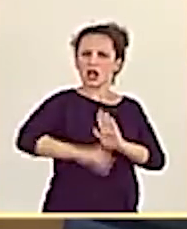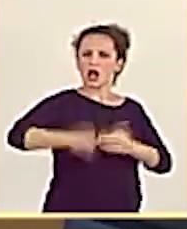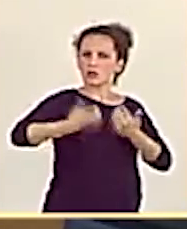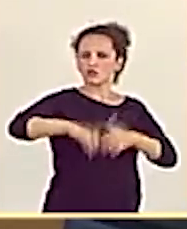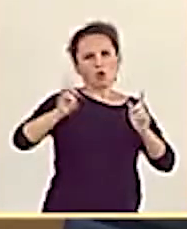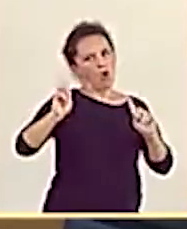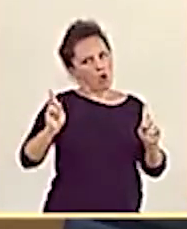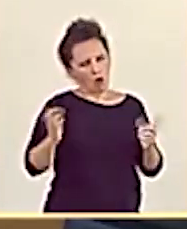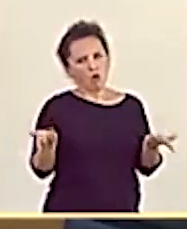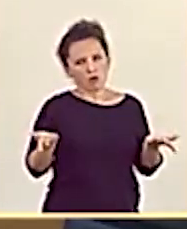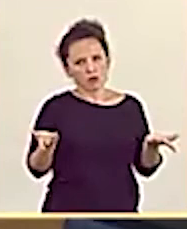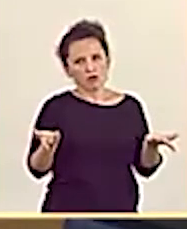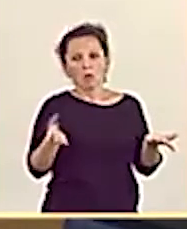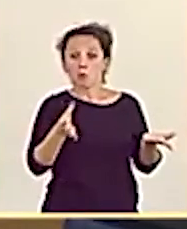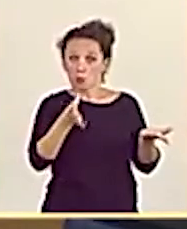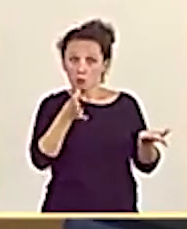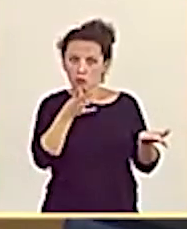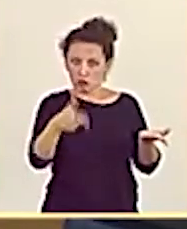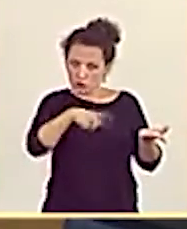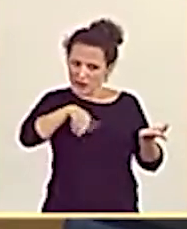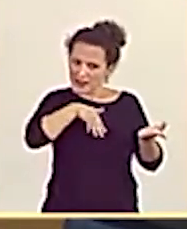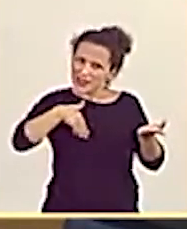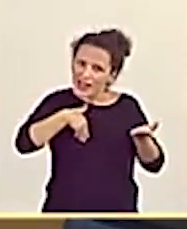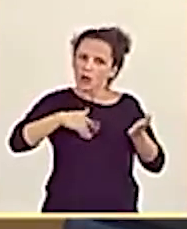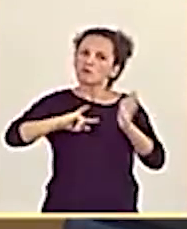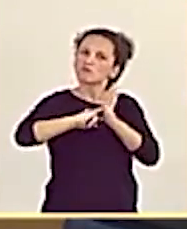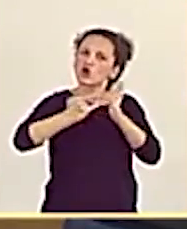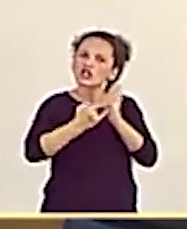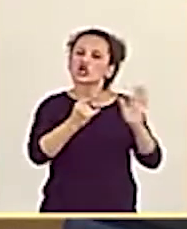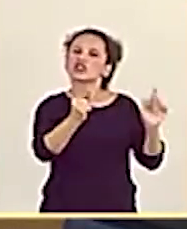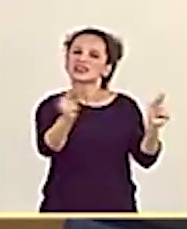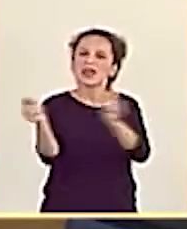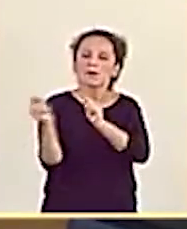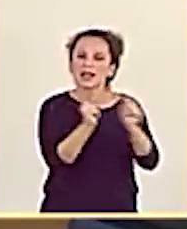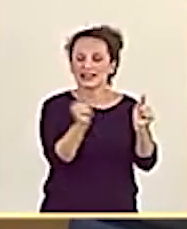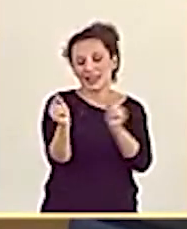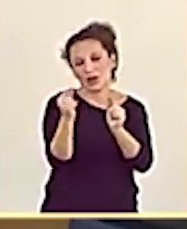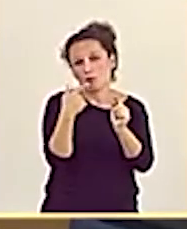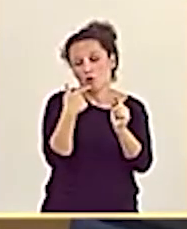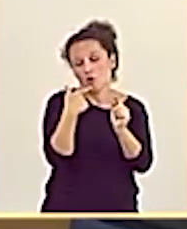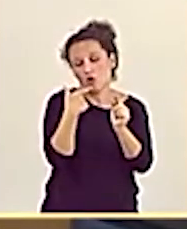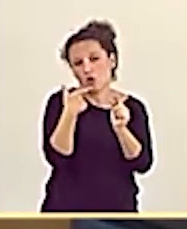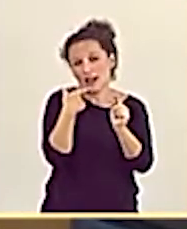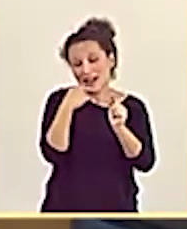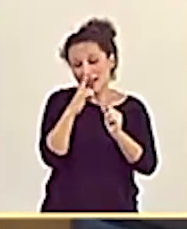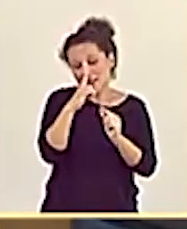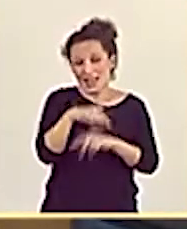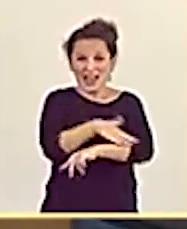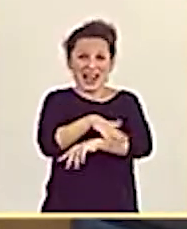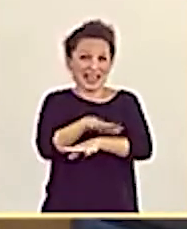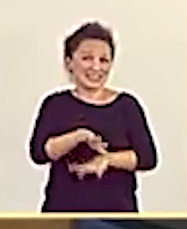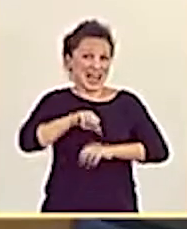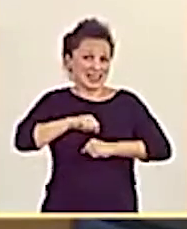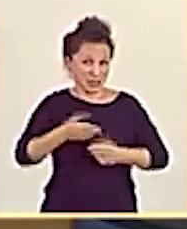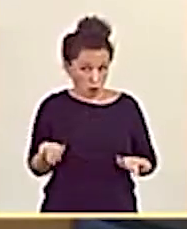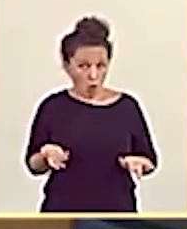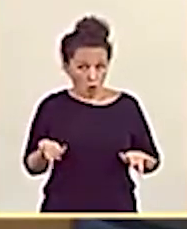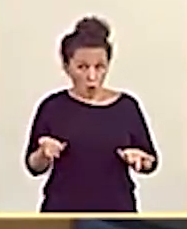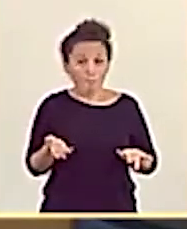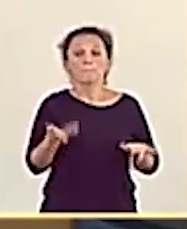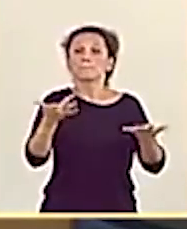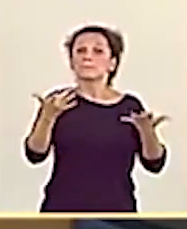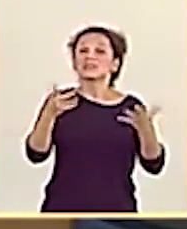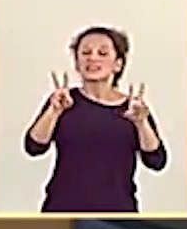lo que hemos conseguido es que se inserte en este proyecto de debate legislativo y, por lo tanto, van a tener toda la oportunidad. Pero, mire, en la vivienda